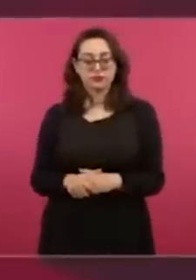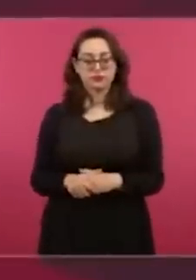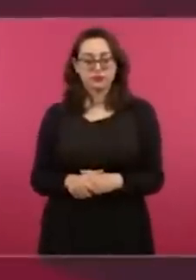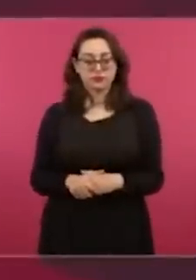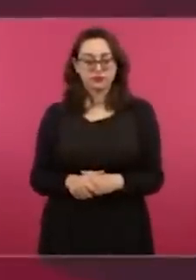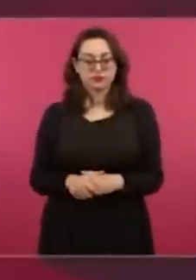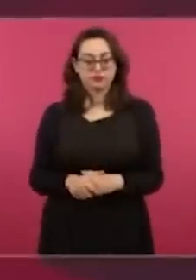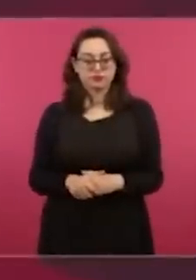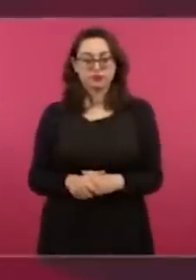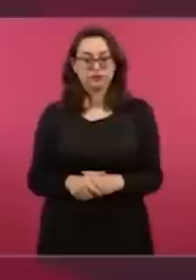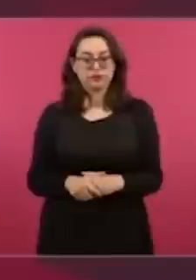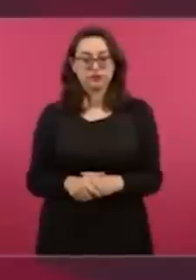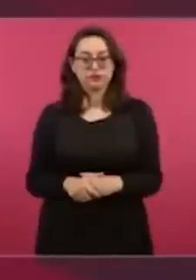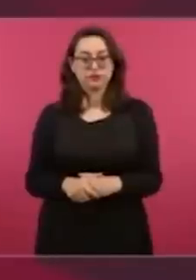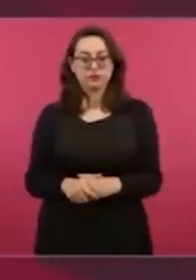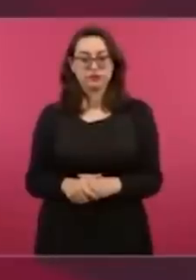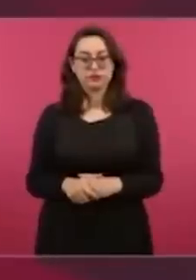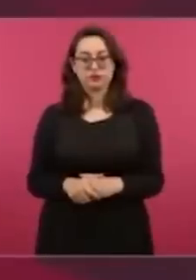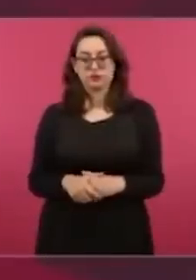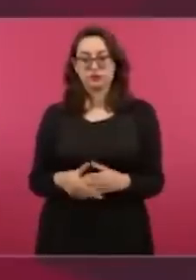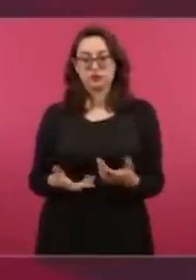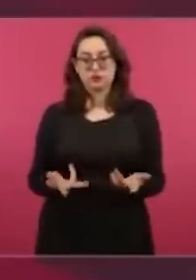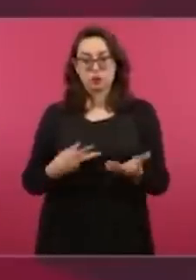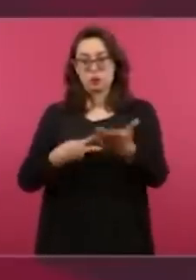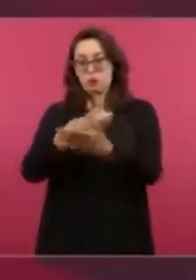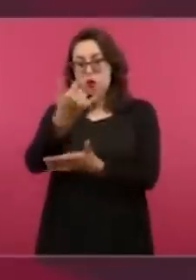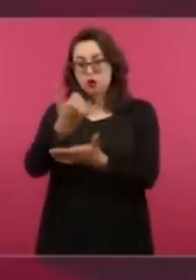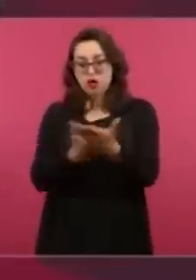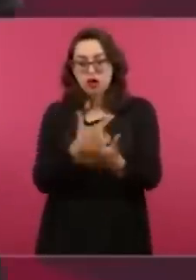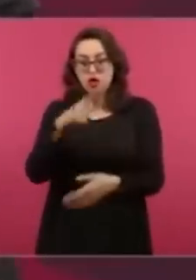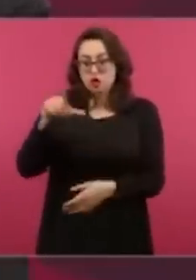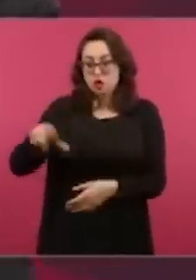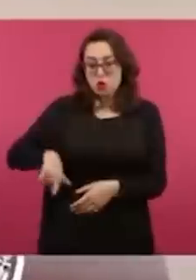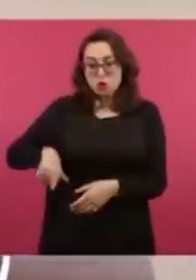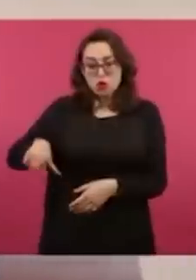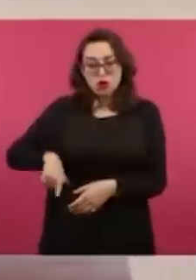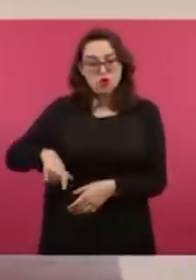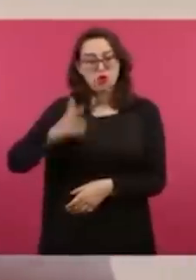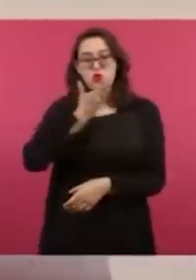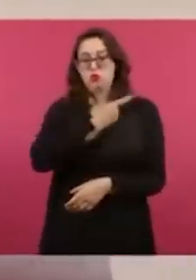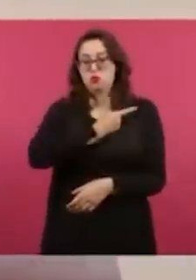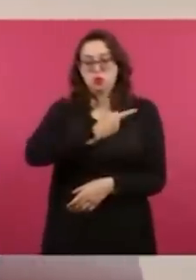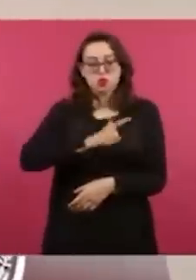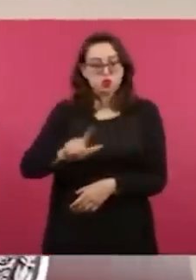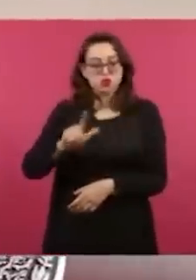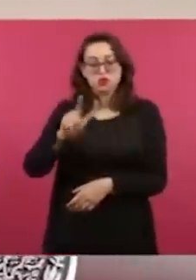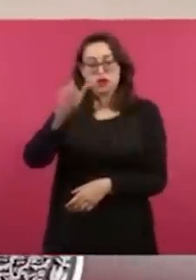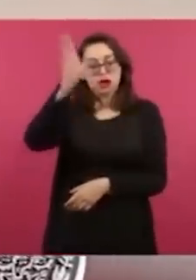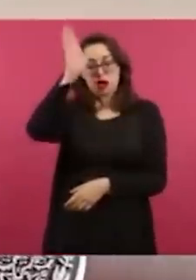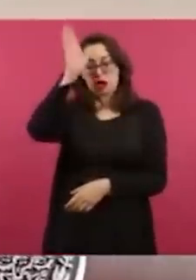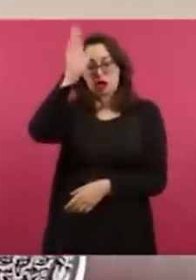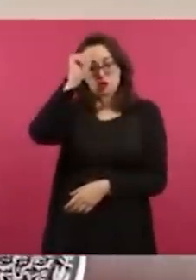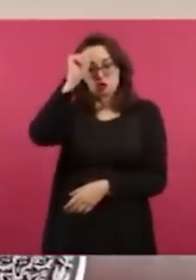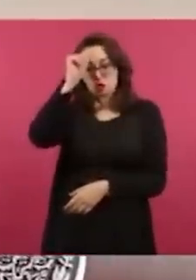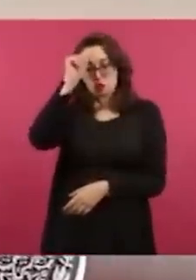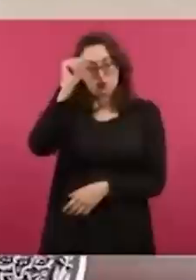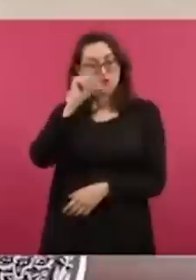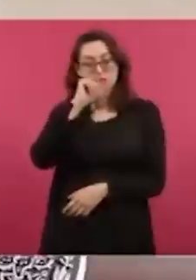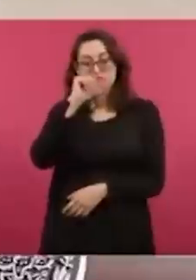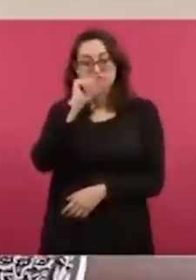Así, yo estoy de acuerdo con un proyecto, porque no es cualquier cosa,